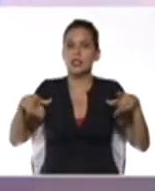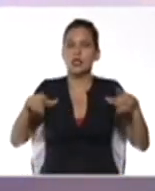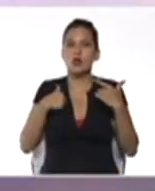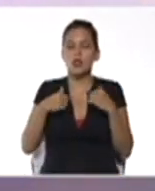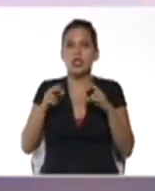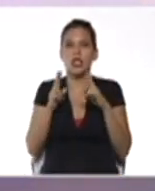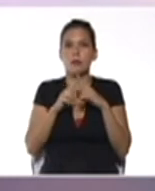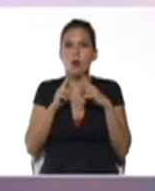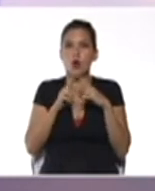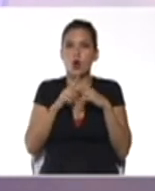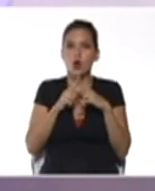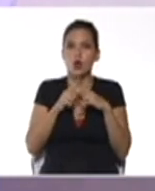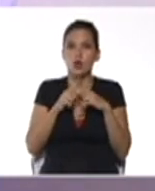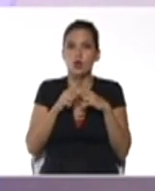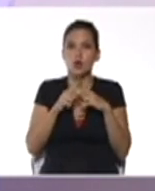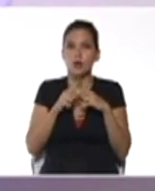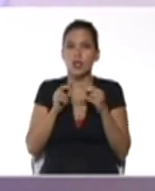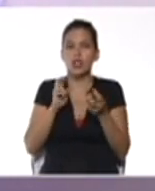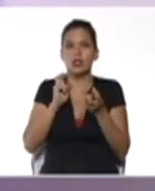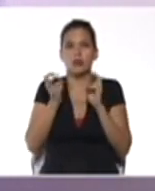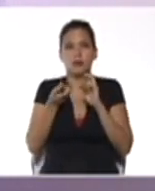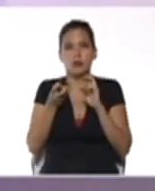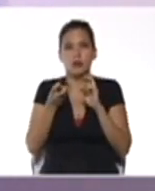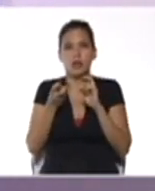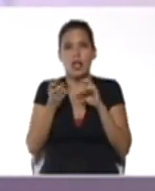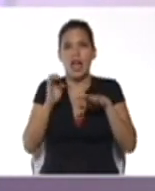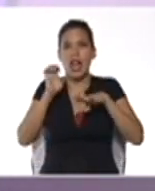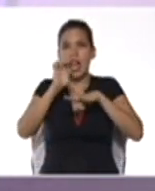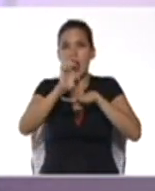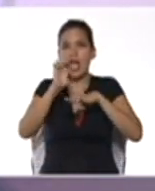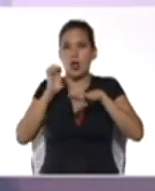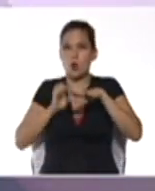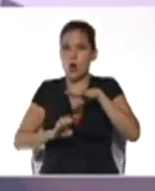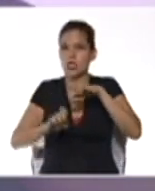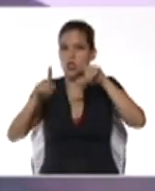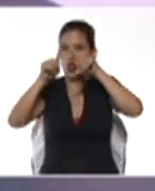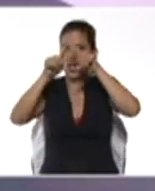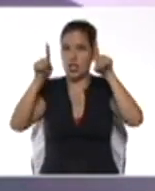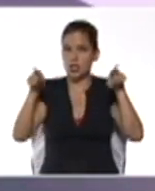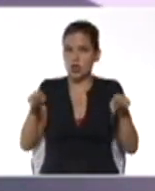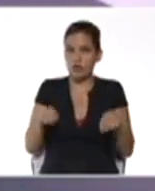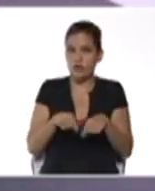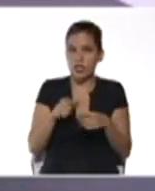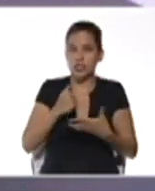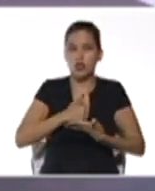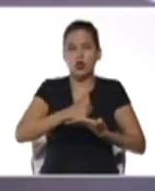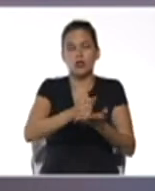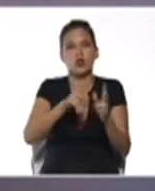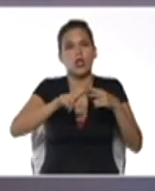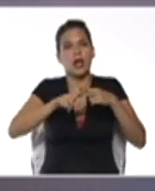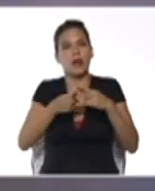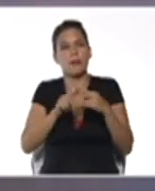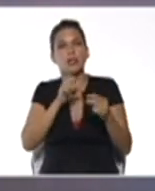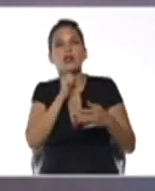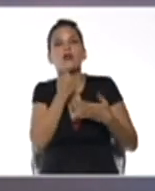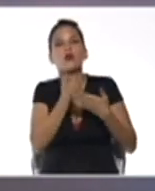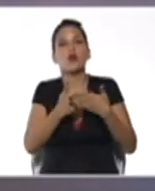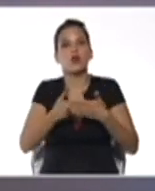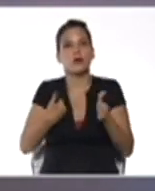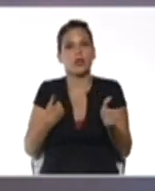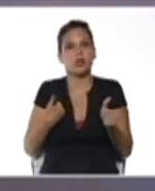estaremos conociendo sobre el tema denominado la ecuación de la circunferencia con la ayuda de la herramienta de código abierto